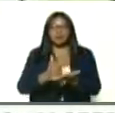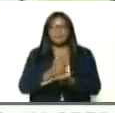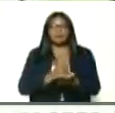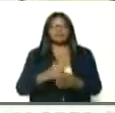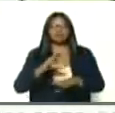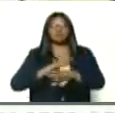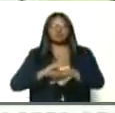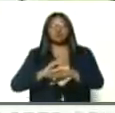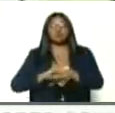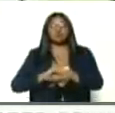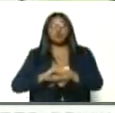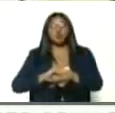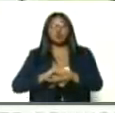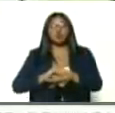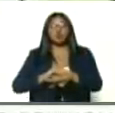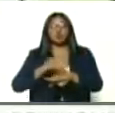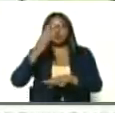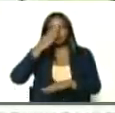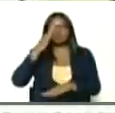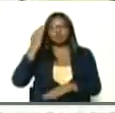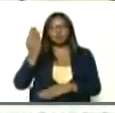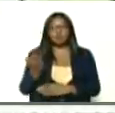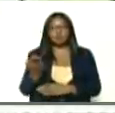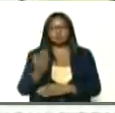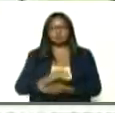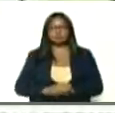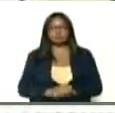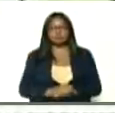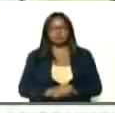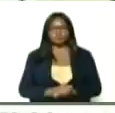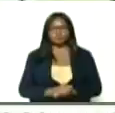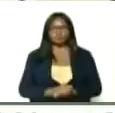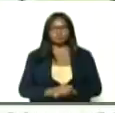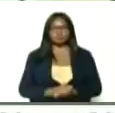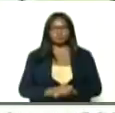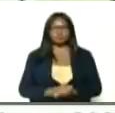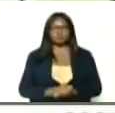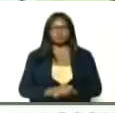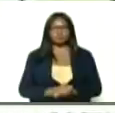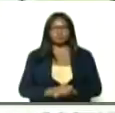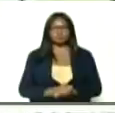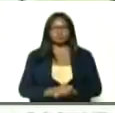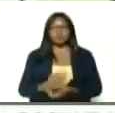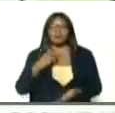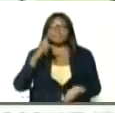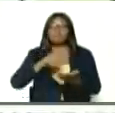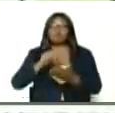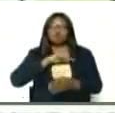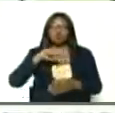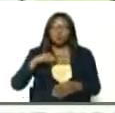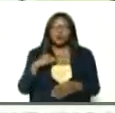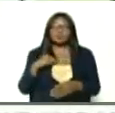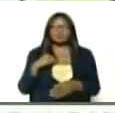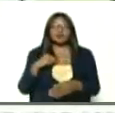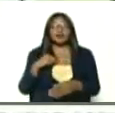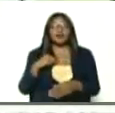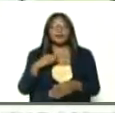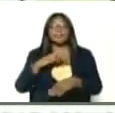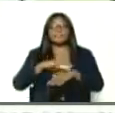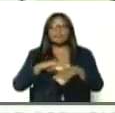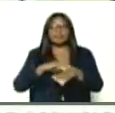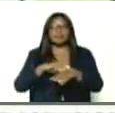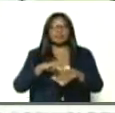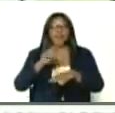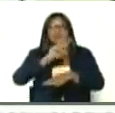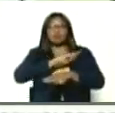José Gregorio Hernández, allá estuvo, nuestra, ministra, del